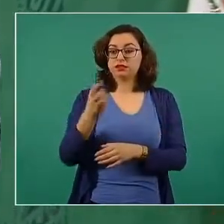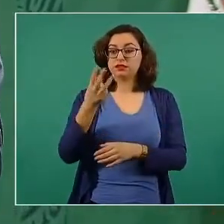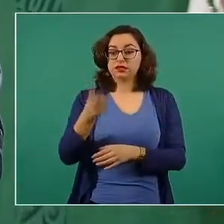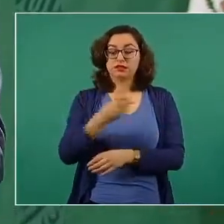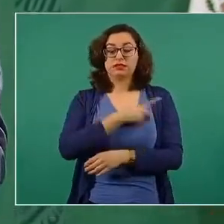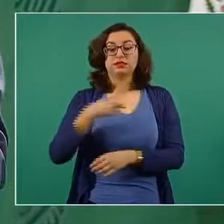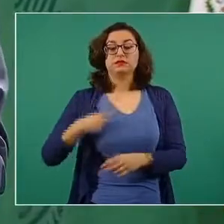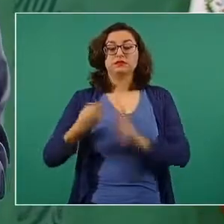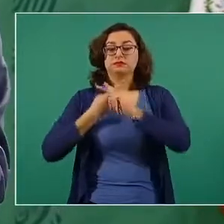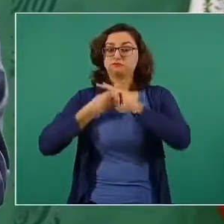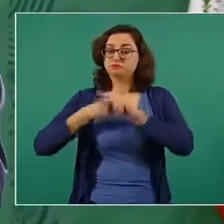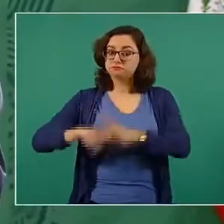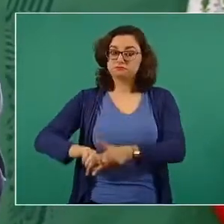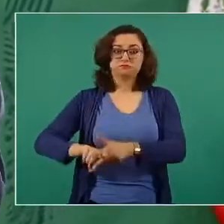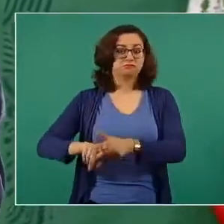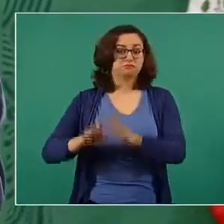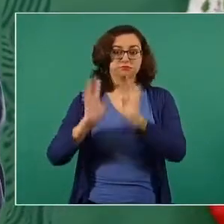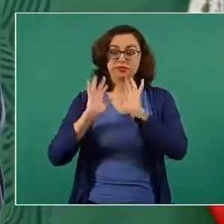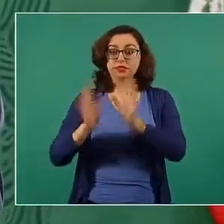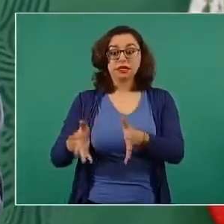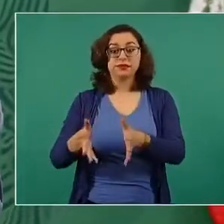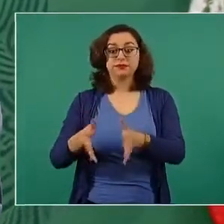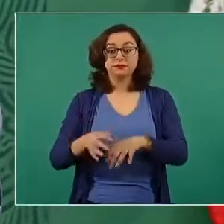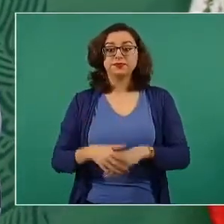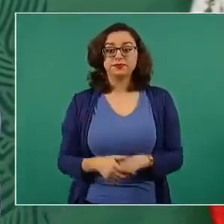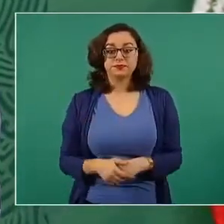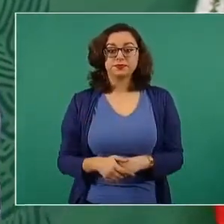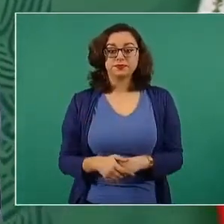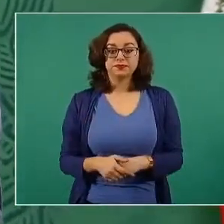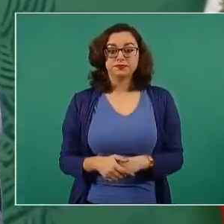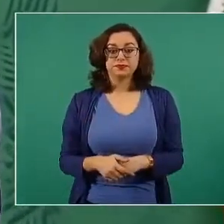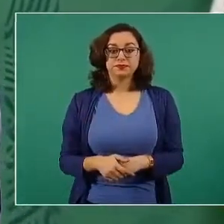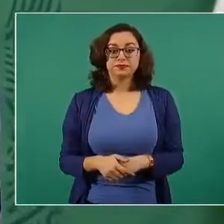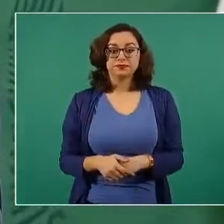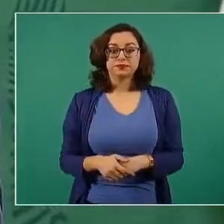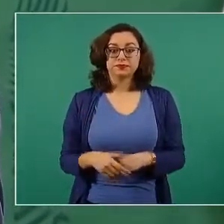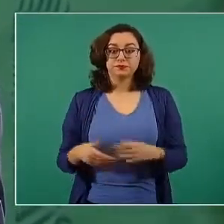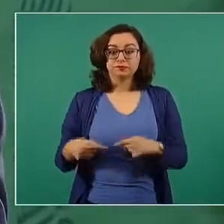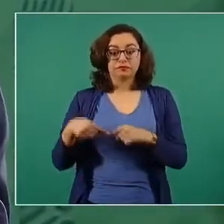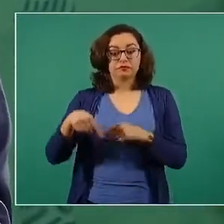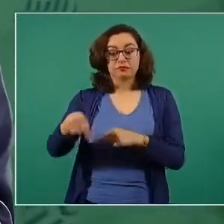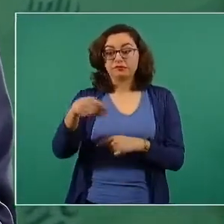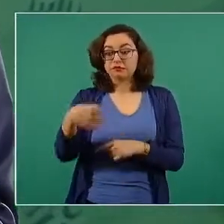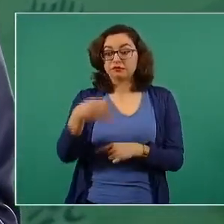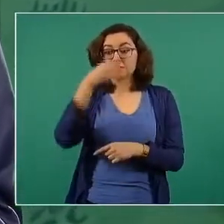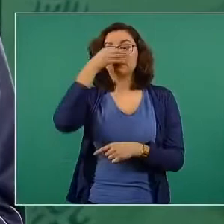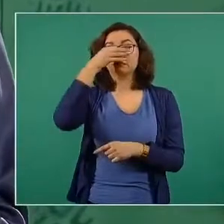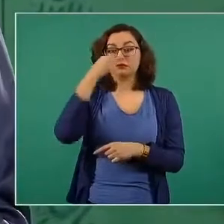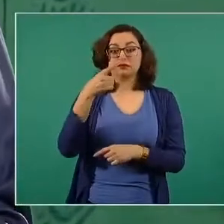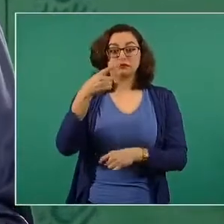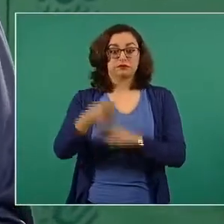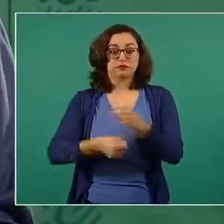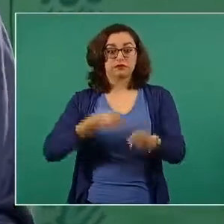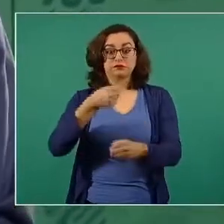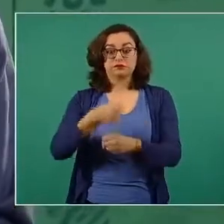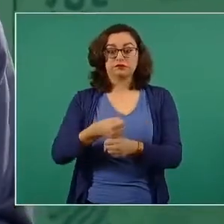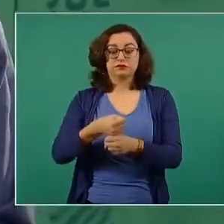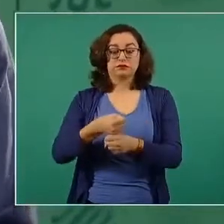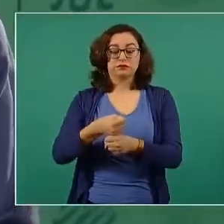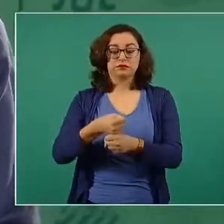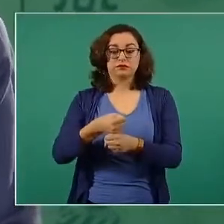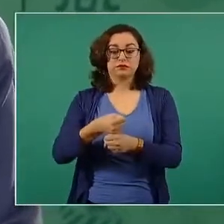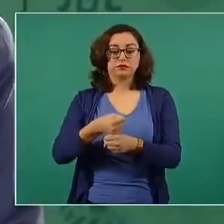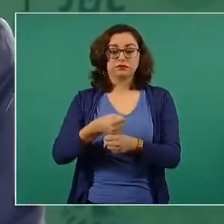Y ya no nos va a quedar mucho tiempo para